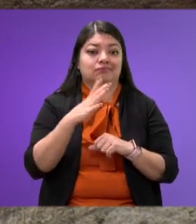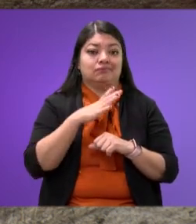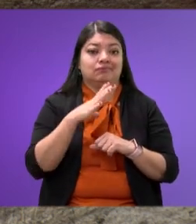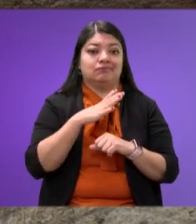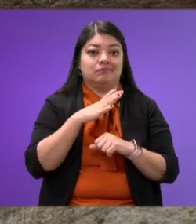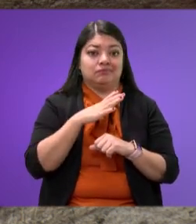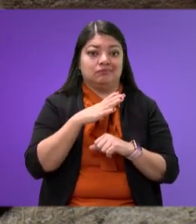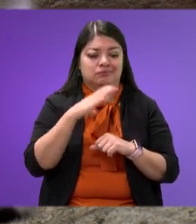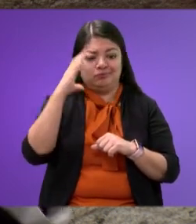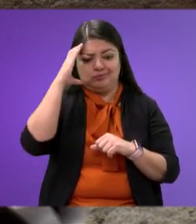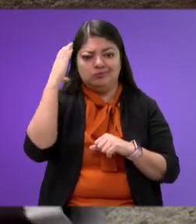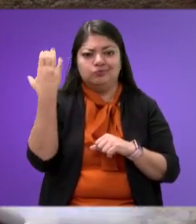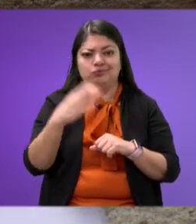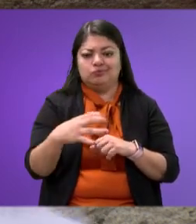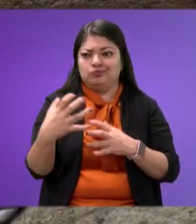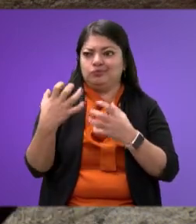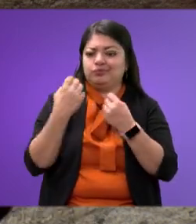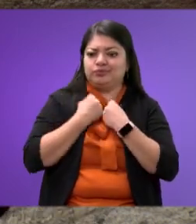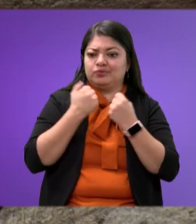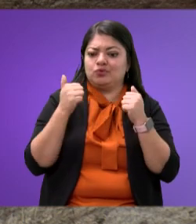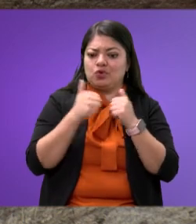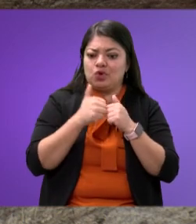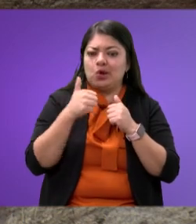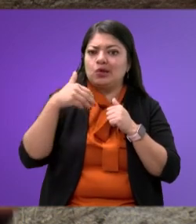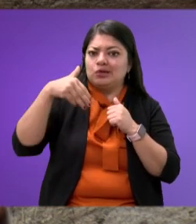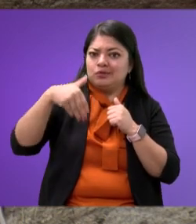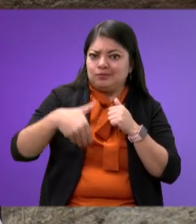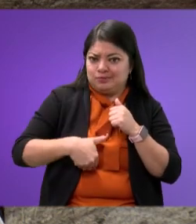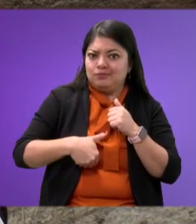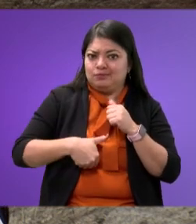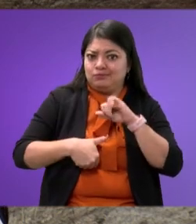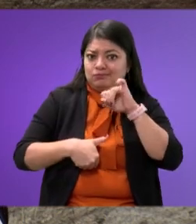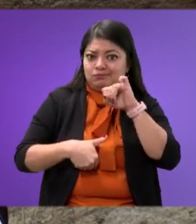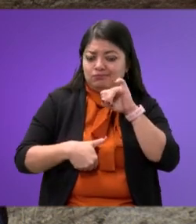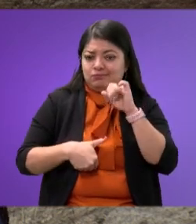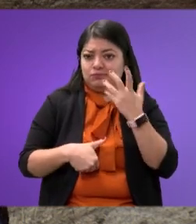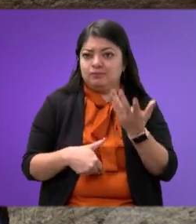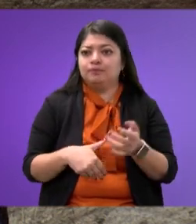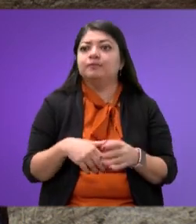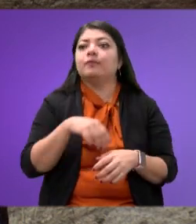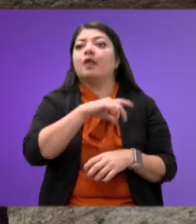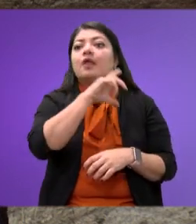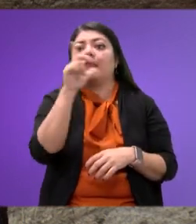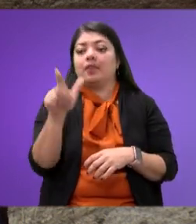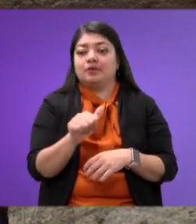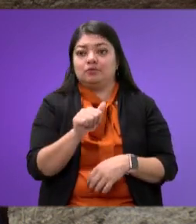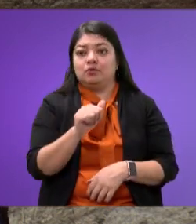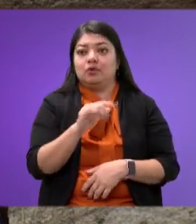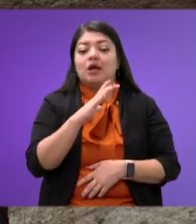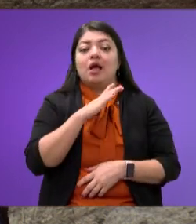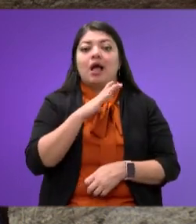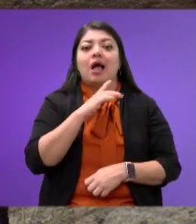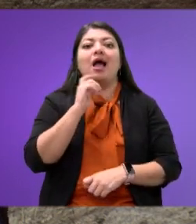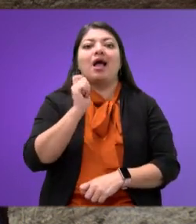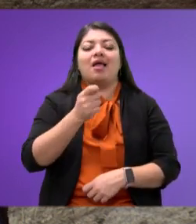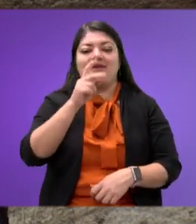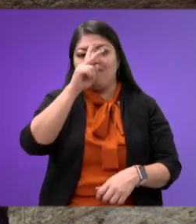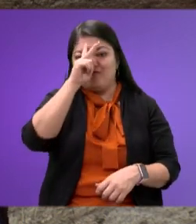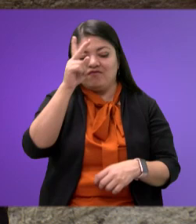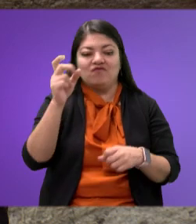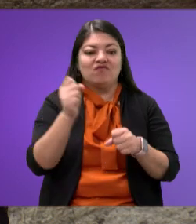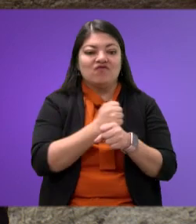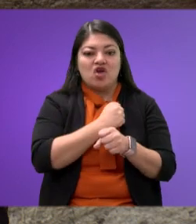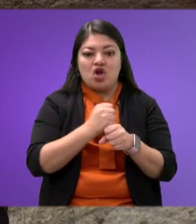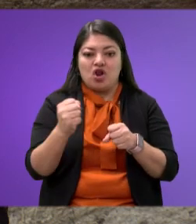menor en su detención. Y luego, referente a los actos de violencia